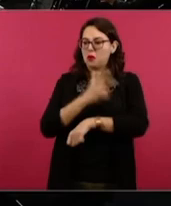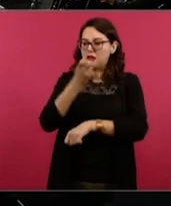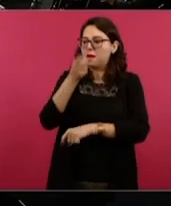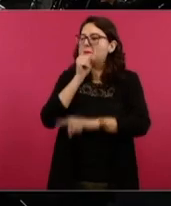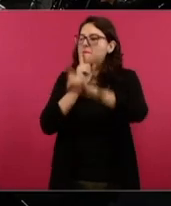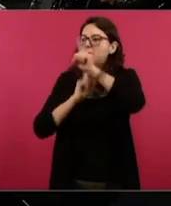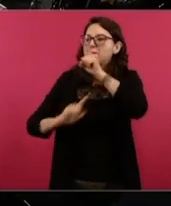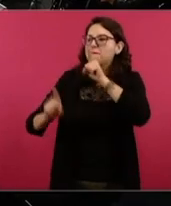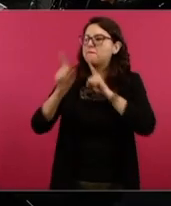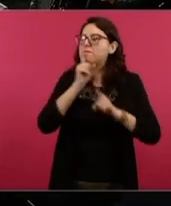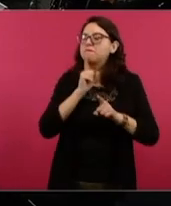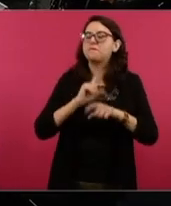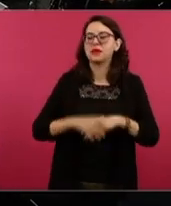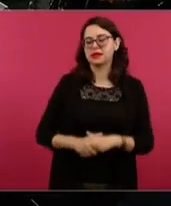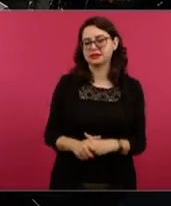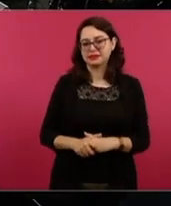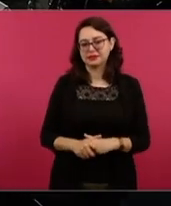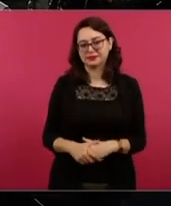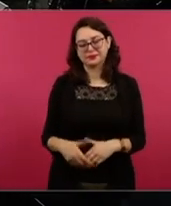Muy bien.